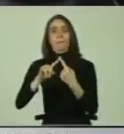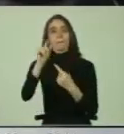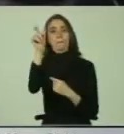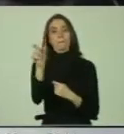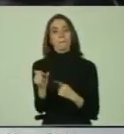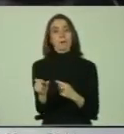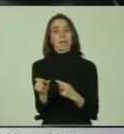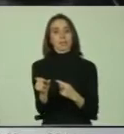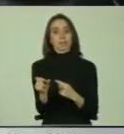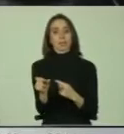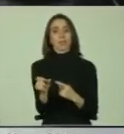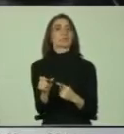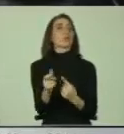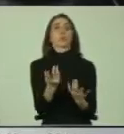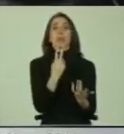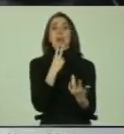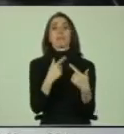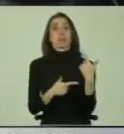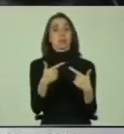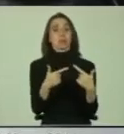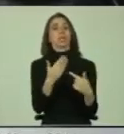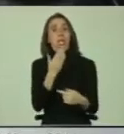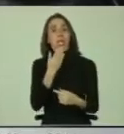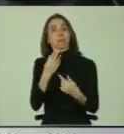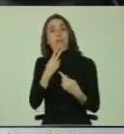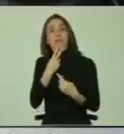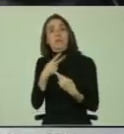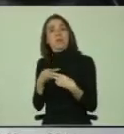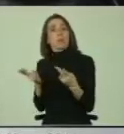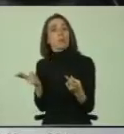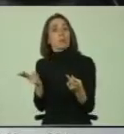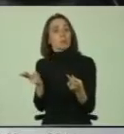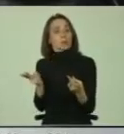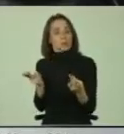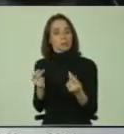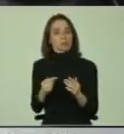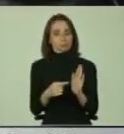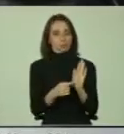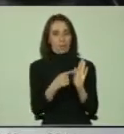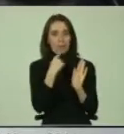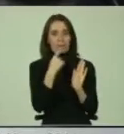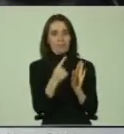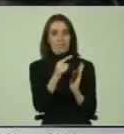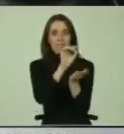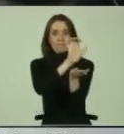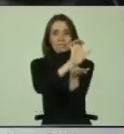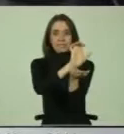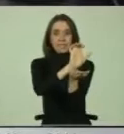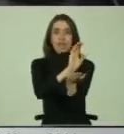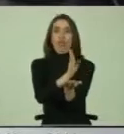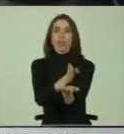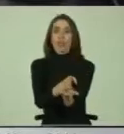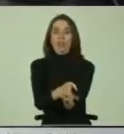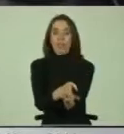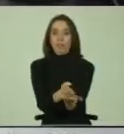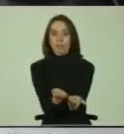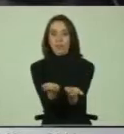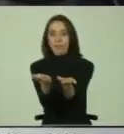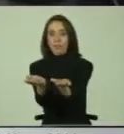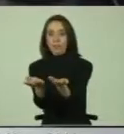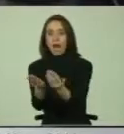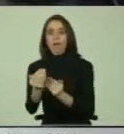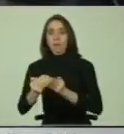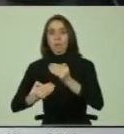en la vida política y pública y destaca que el Estado debe, entre otras cosas, proveer